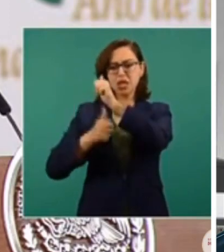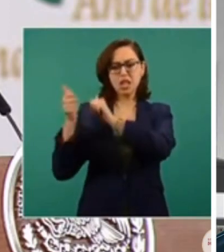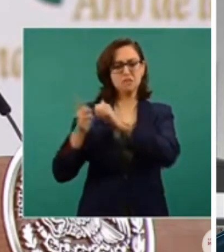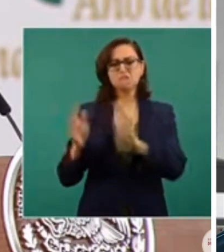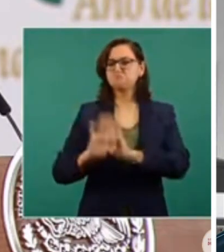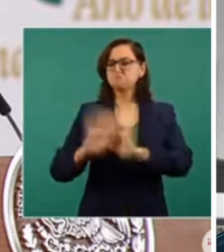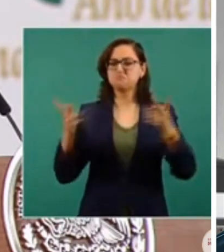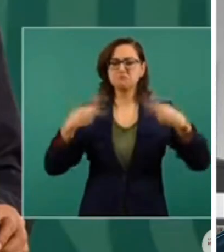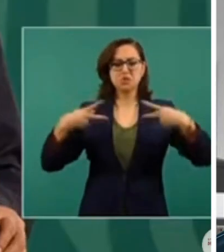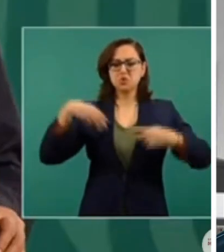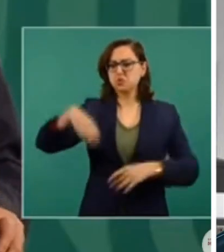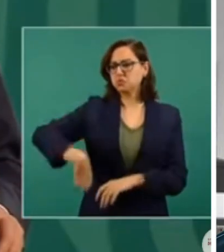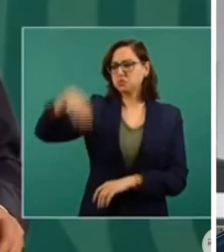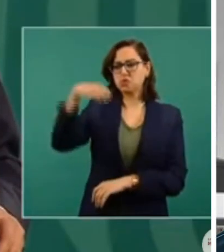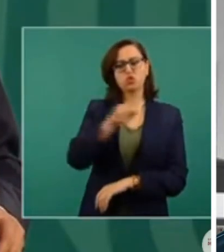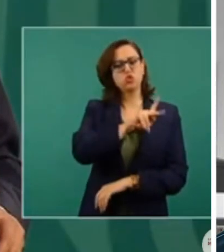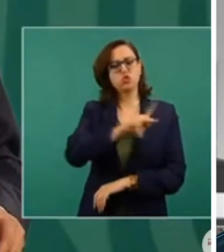aún con una dosis.